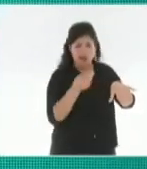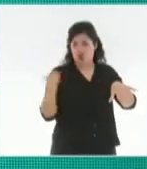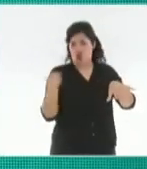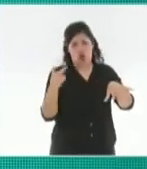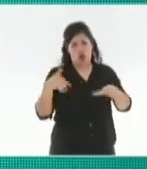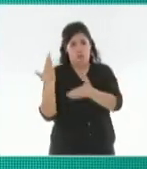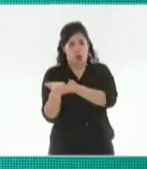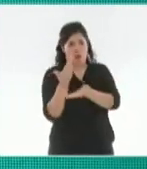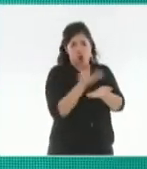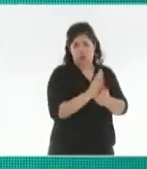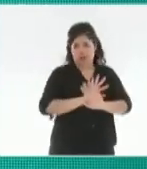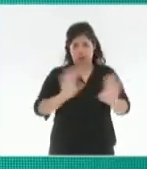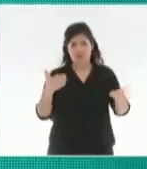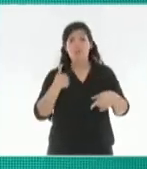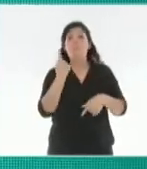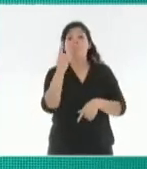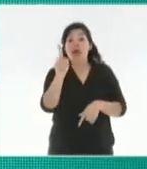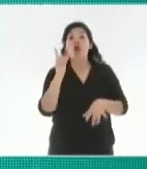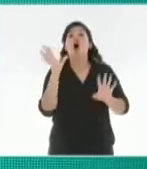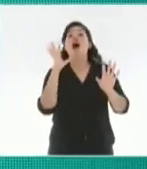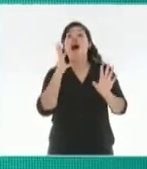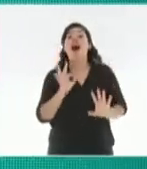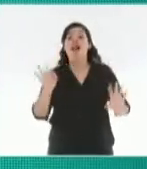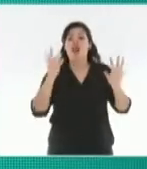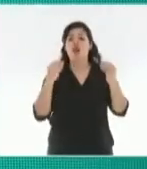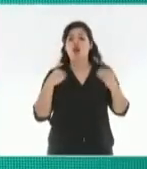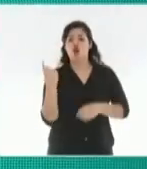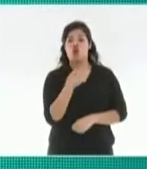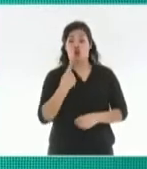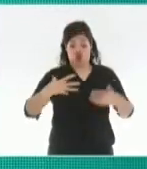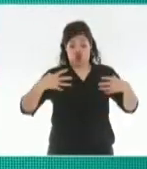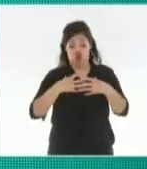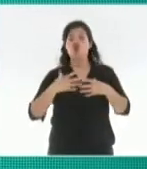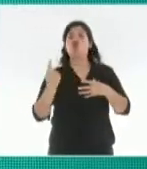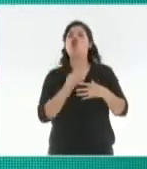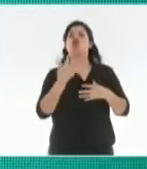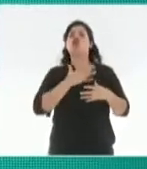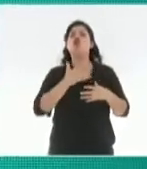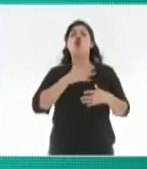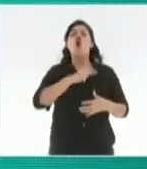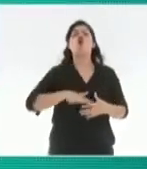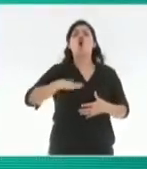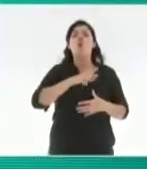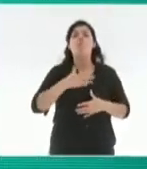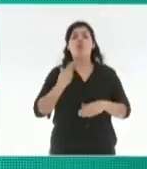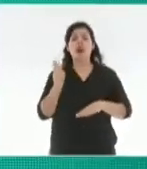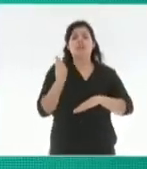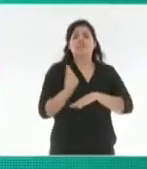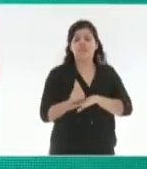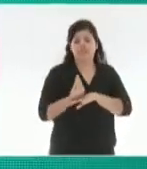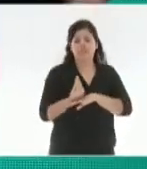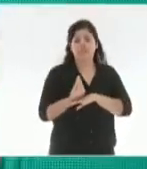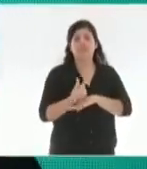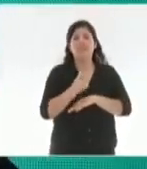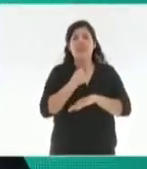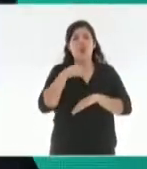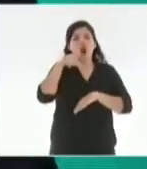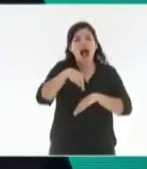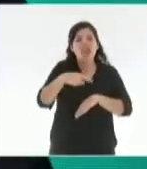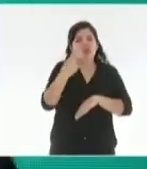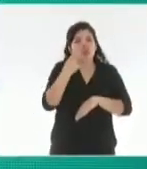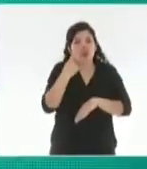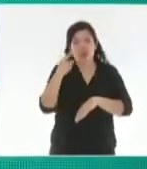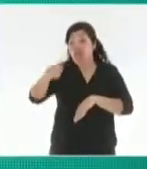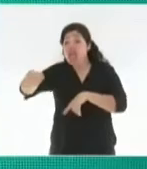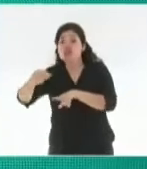que es cultural, que es entre aquellos que queremos vivir en una comuna y entre aquellos que quieren vivir de una comuna. Entre